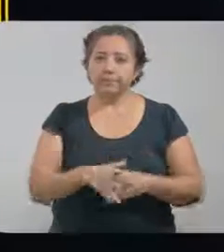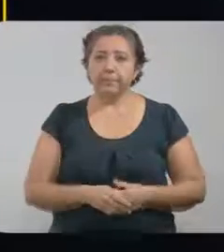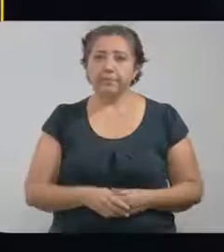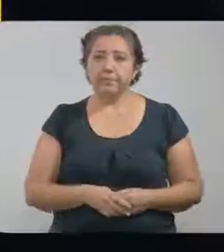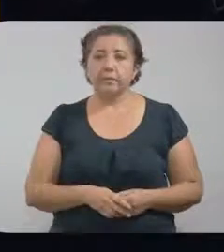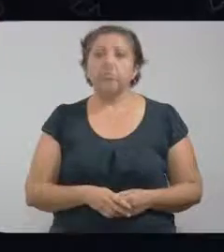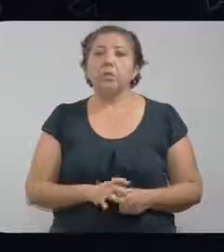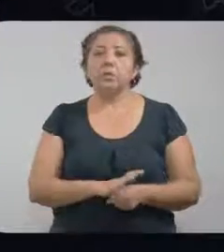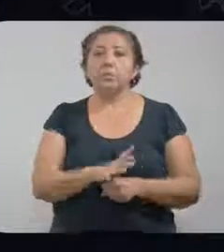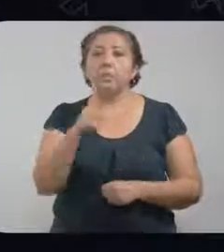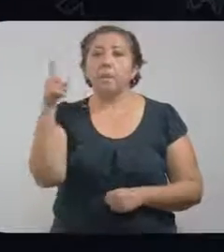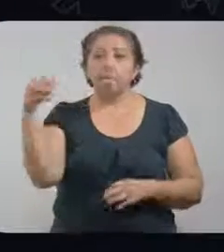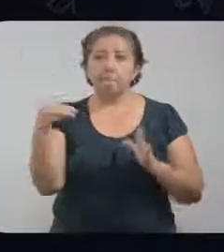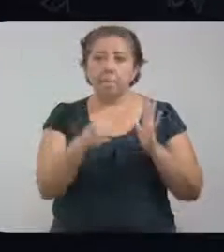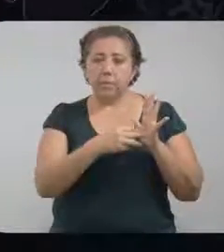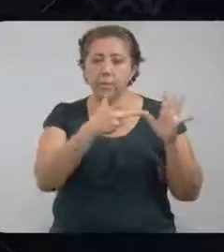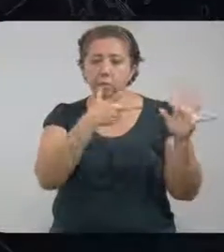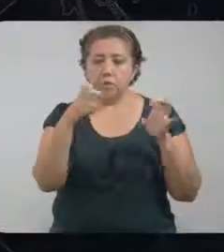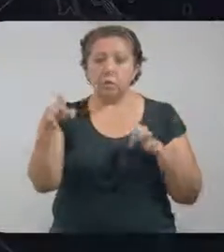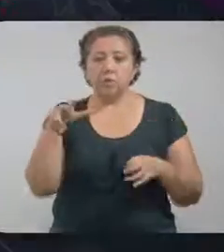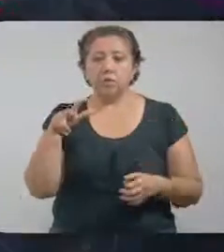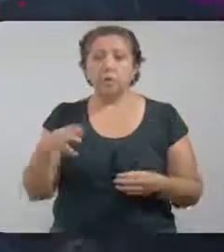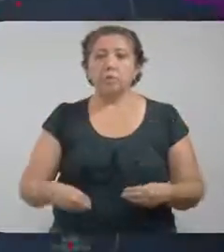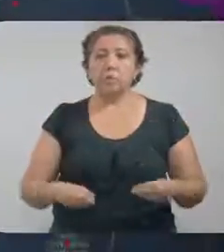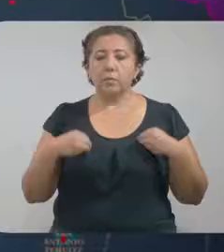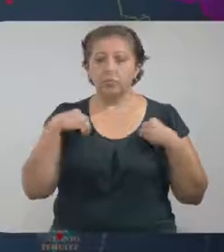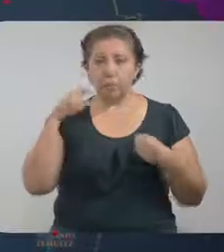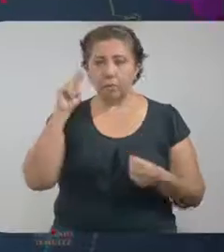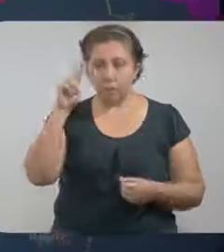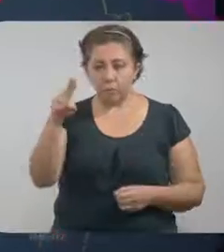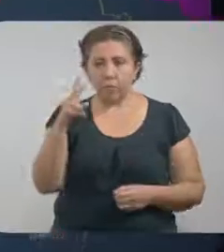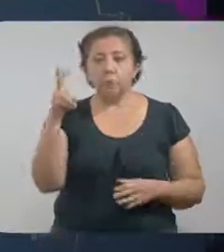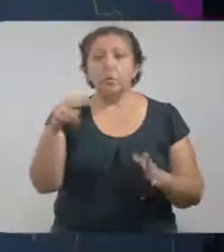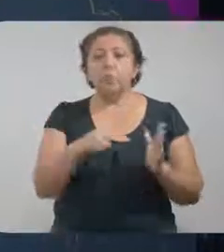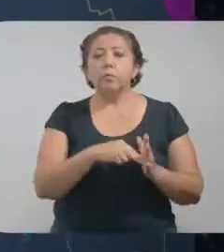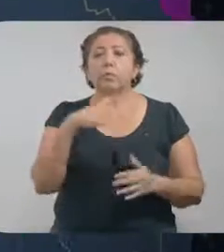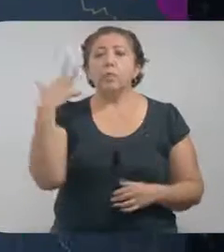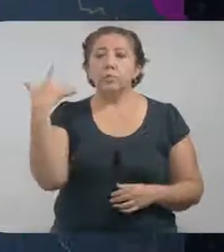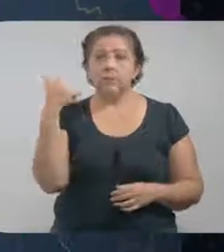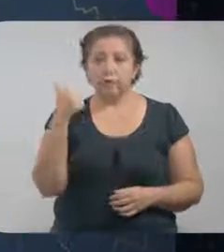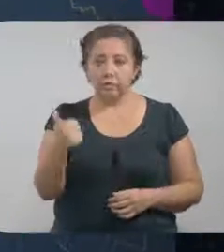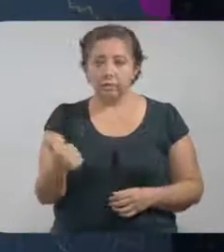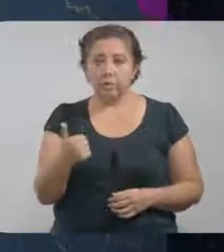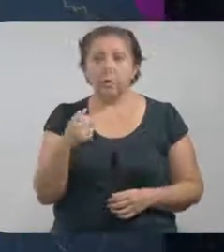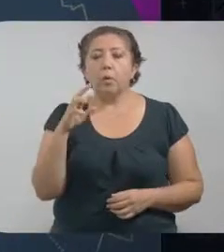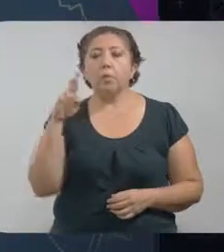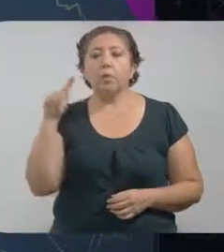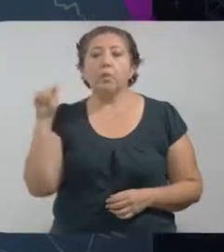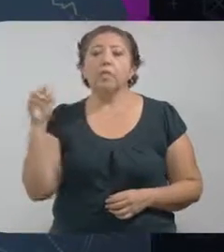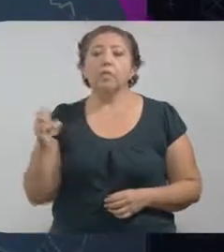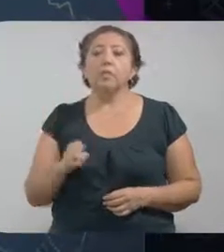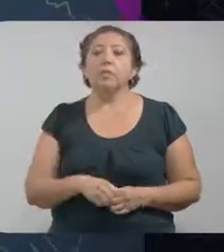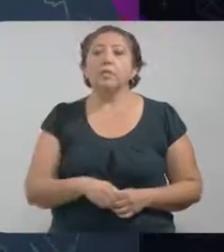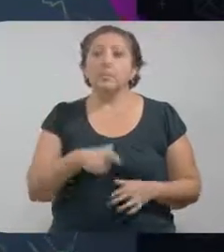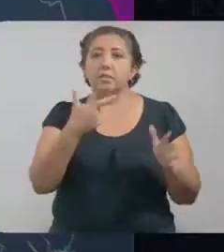de las cuales 1,818 viven en la zona norte, 2,056 en la zona oriente,